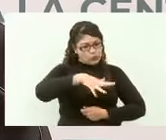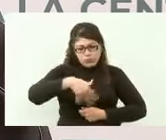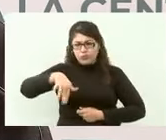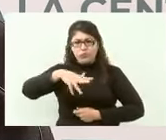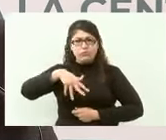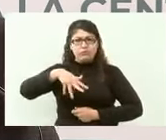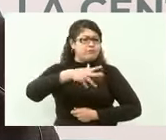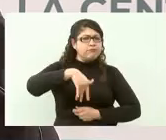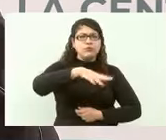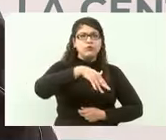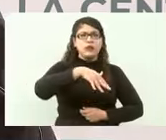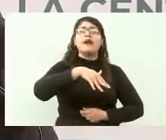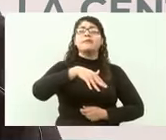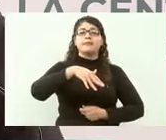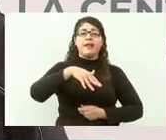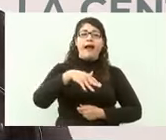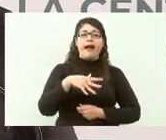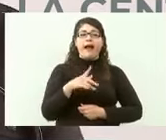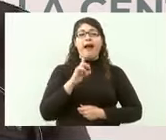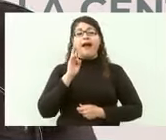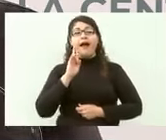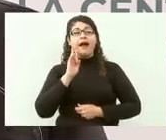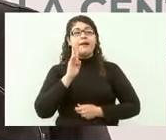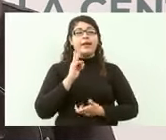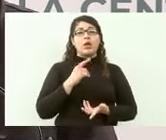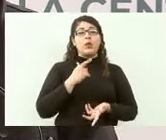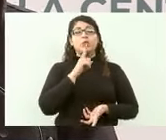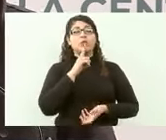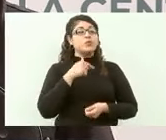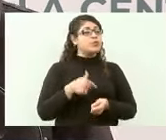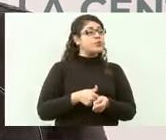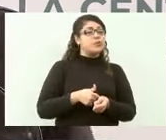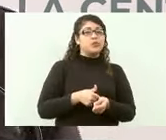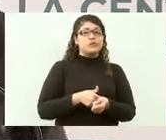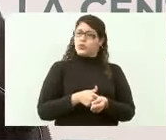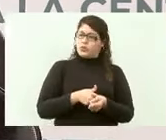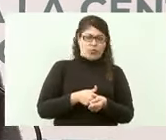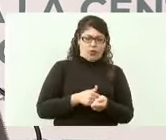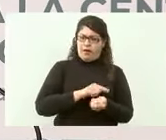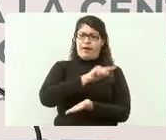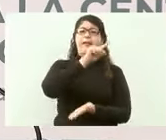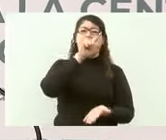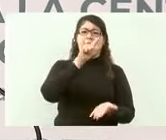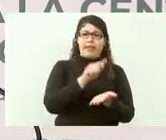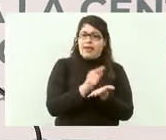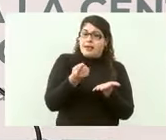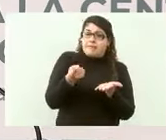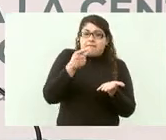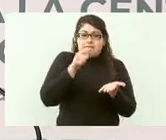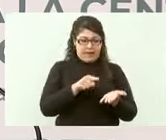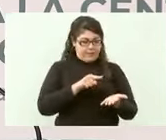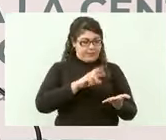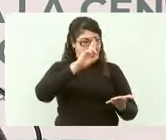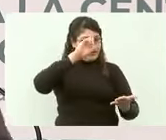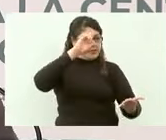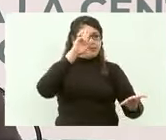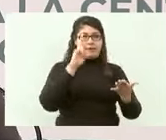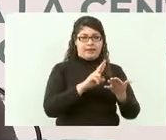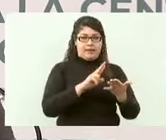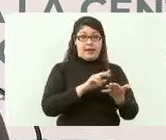sin violar la ley al margen de la ley nada y por encima de la ley nadie